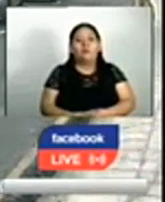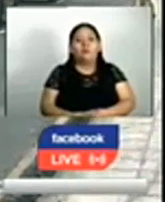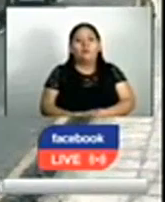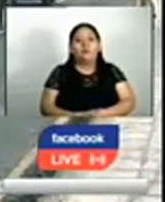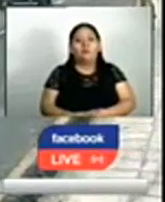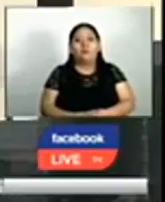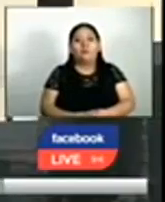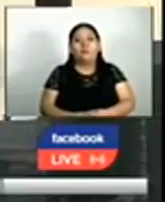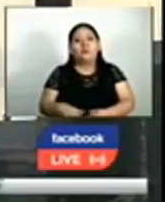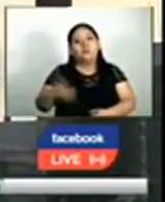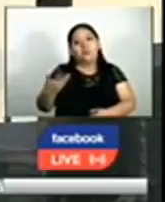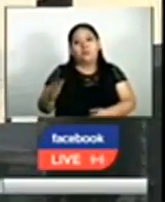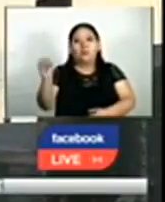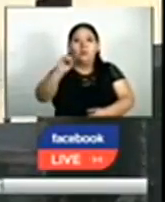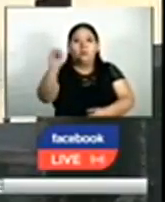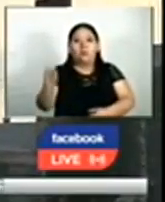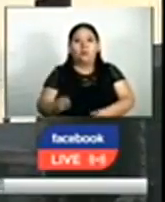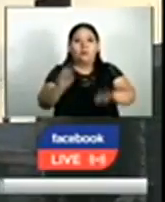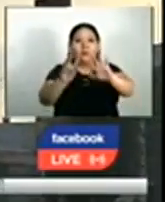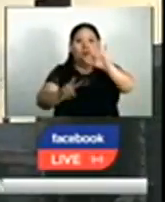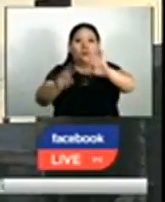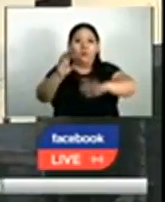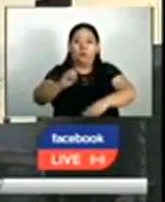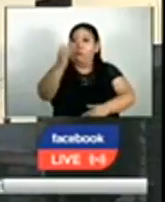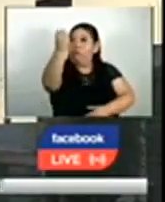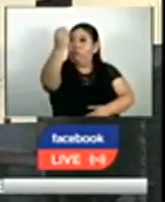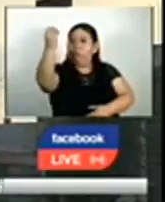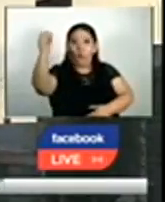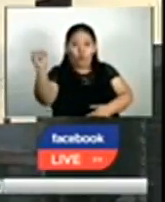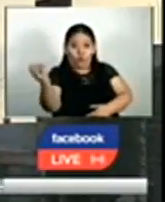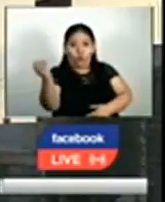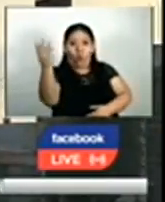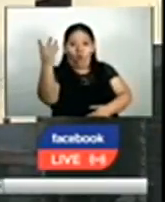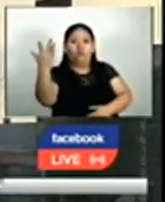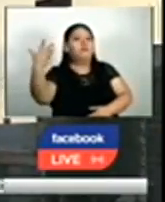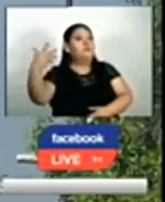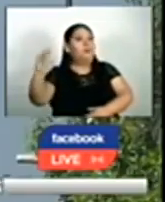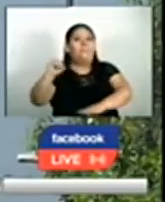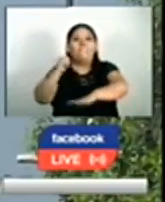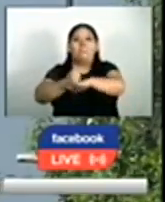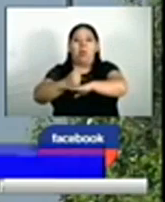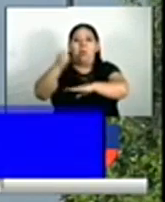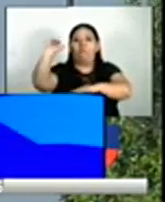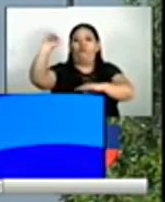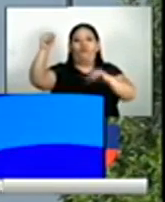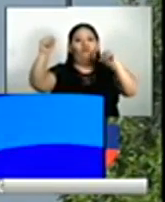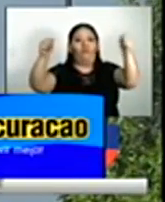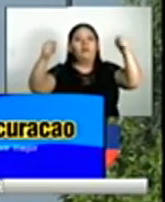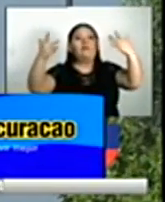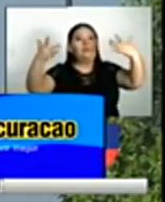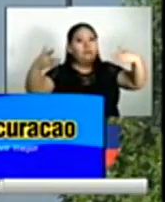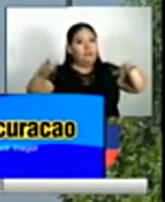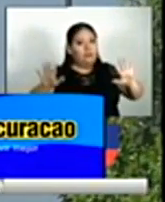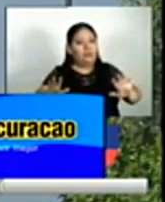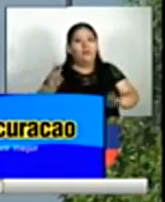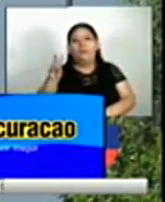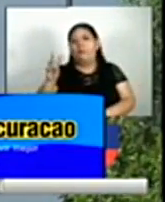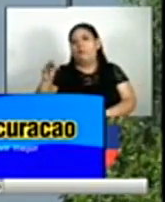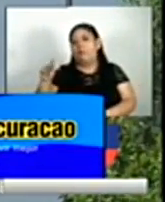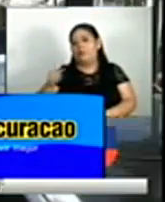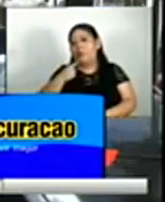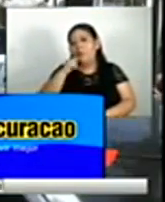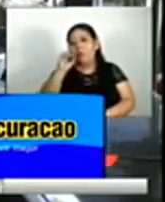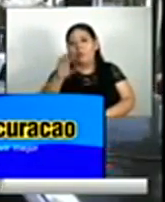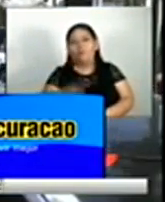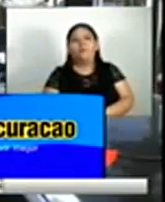Más del 70% de los semáforos inteligentes ya han sido instalados según el viceministro de transporte Nelson Reyes.